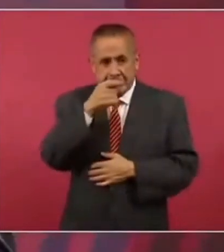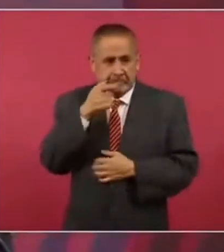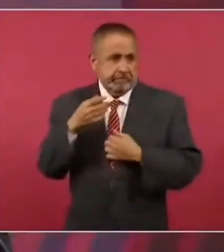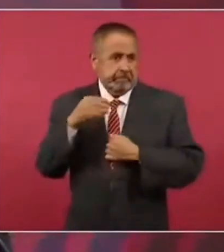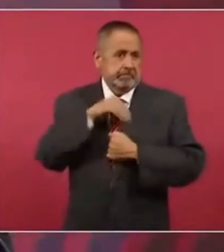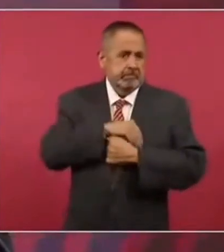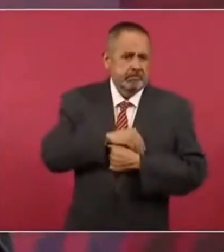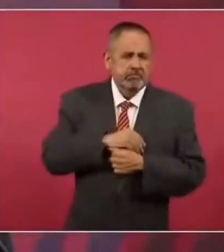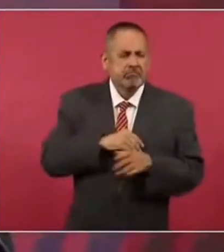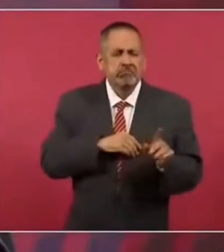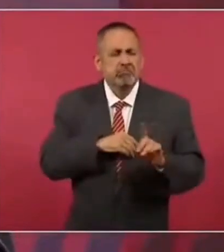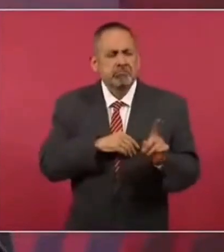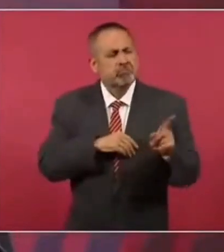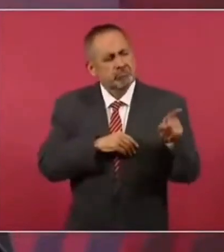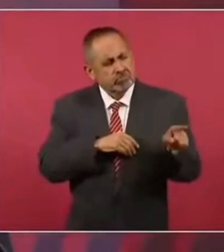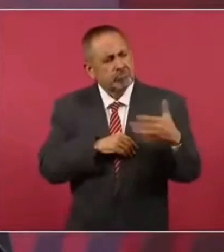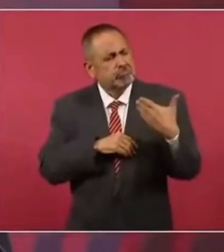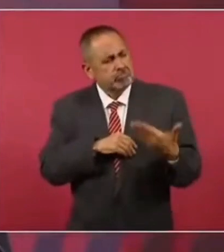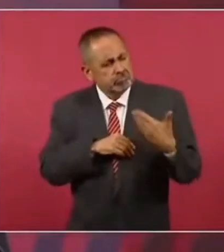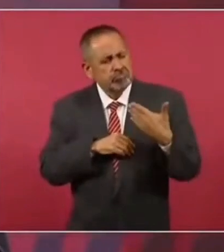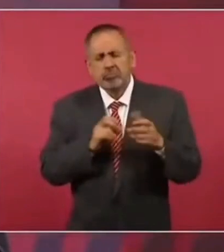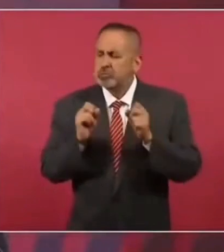Entonces, se va avanzando